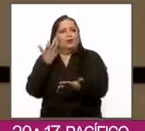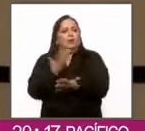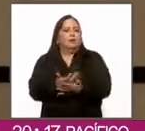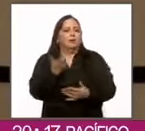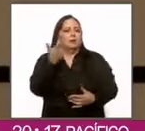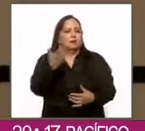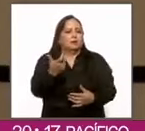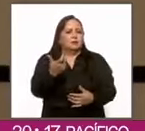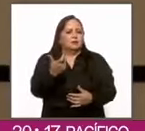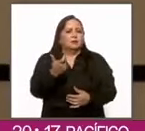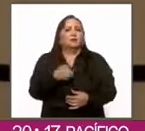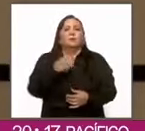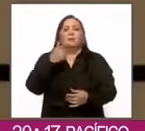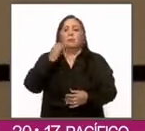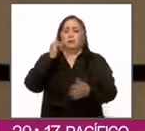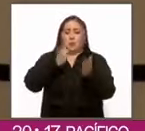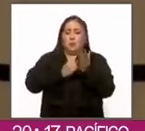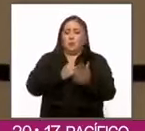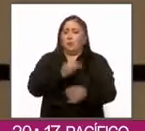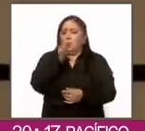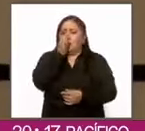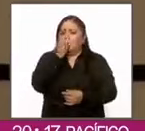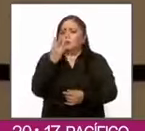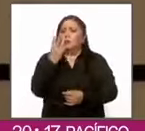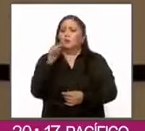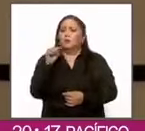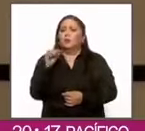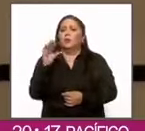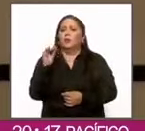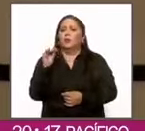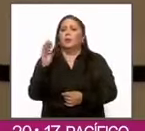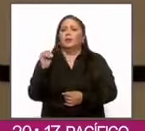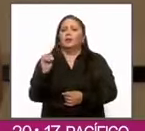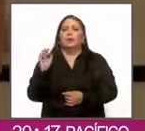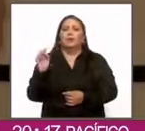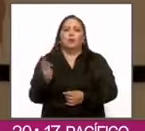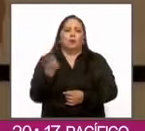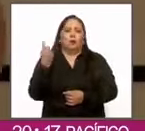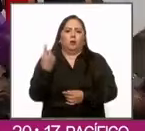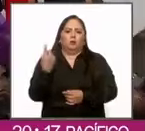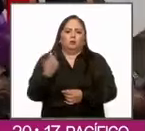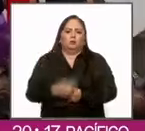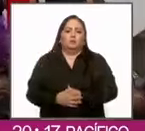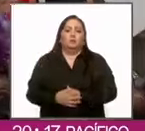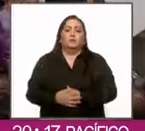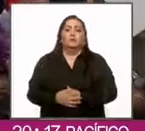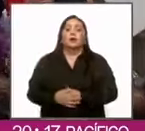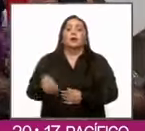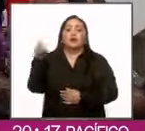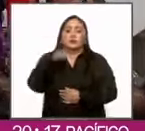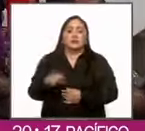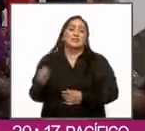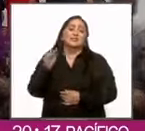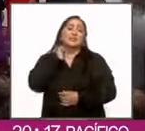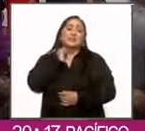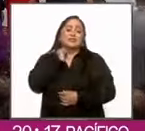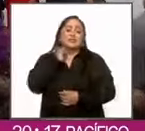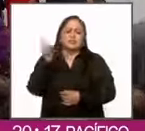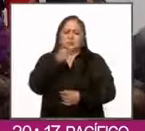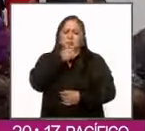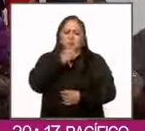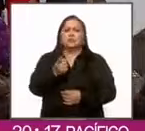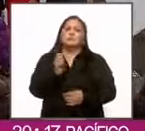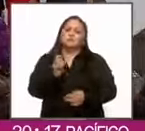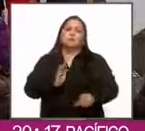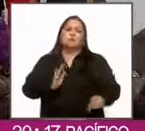con costos de solo 3.99 dólares. Las y los senadores se pronunciaron